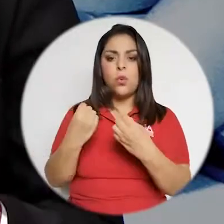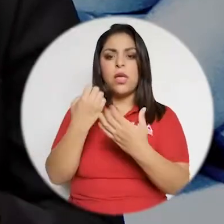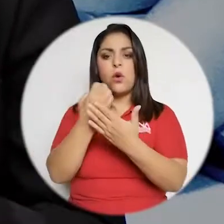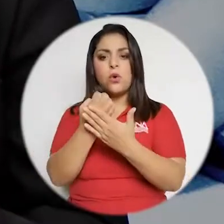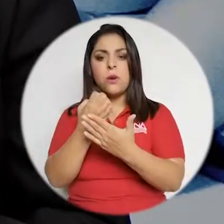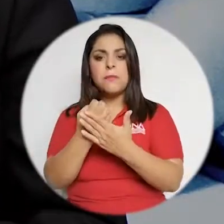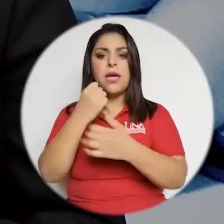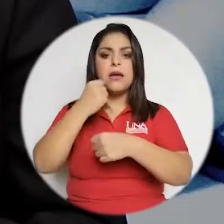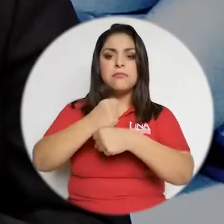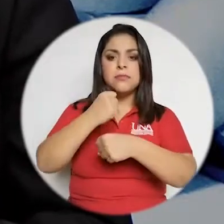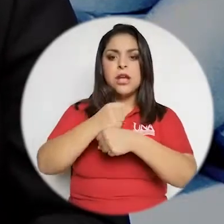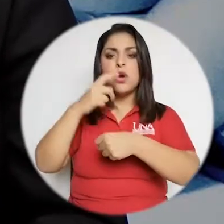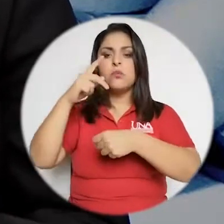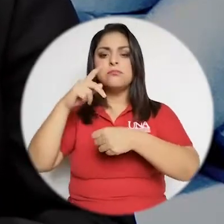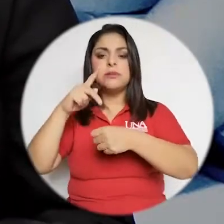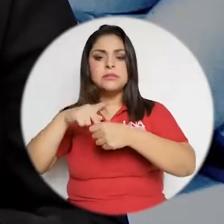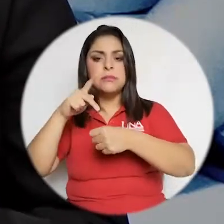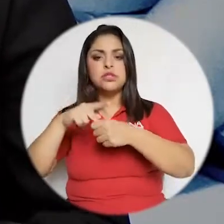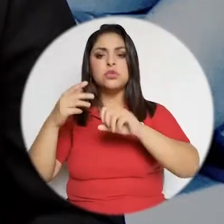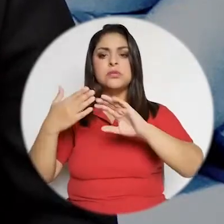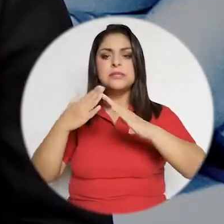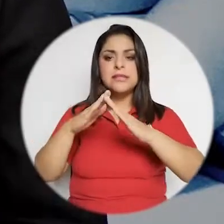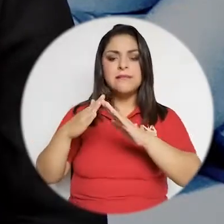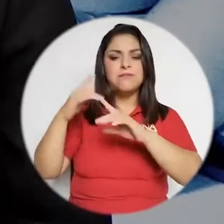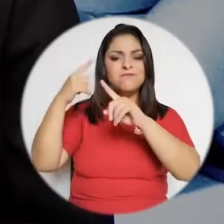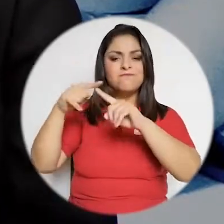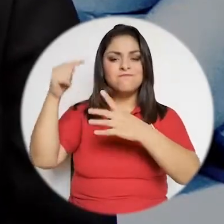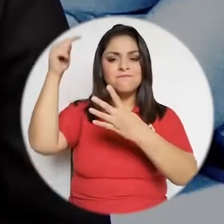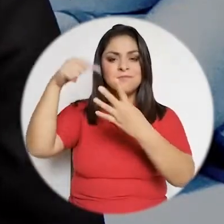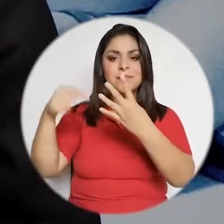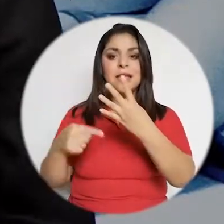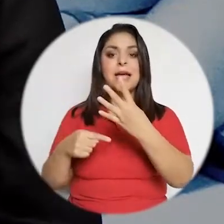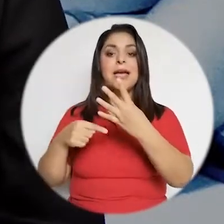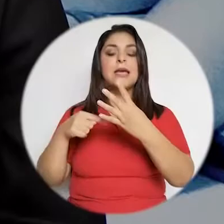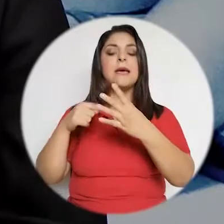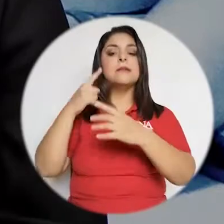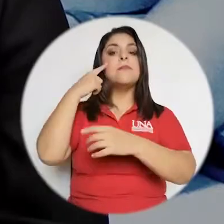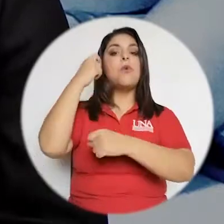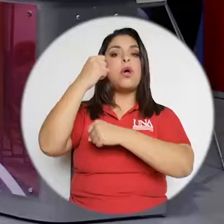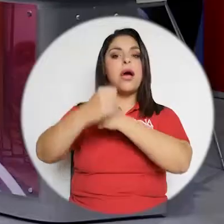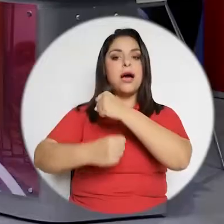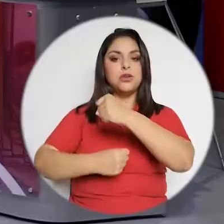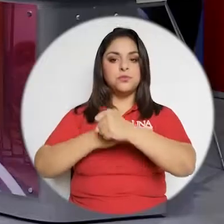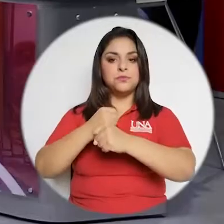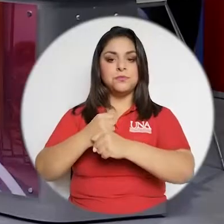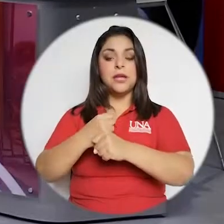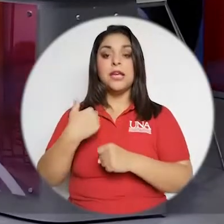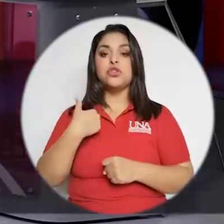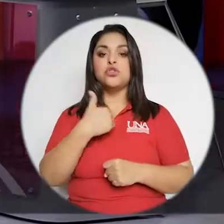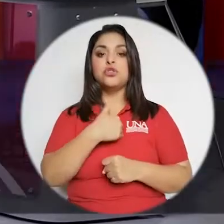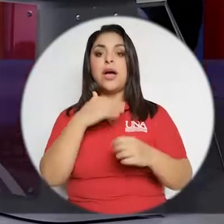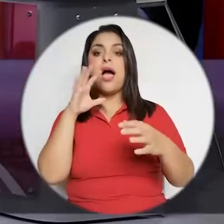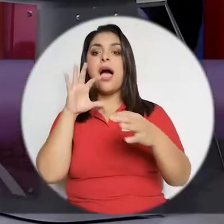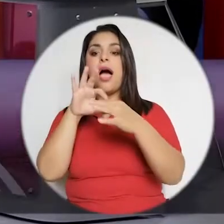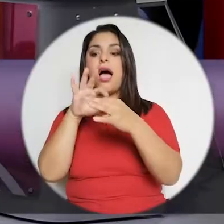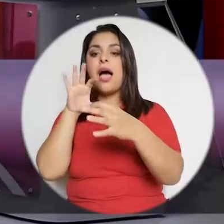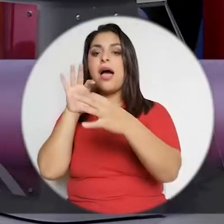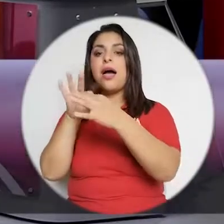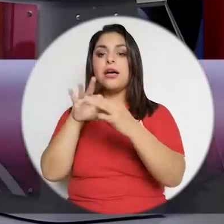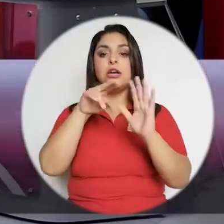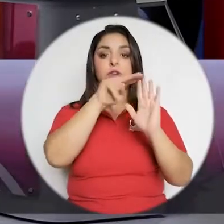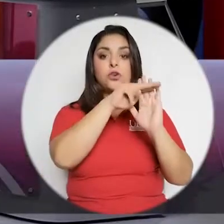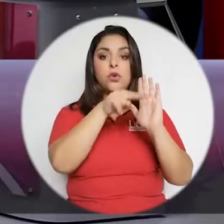indicadores en salud, de economía, empleo, tecnología, participación cívica, ¿verdad? Que se pueden disponer anualmente.